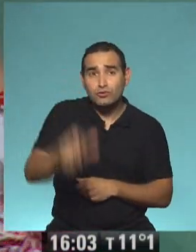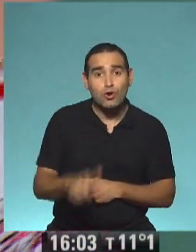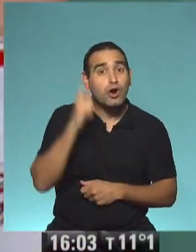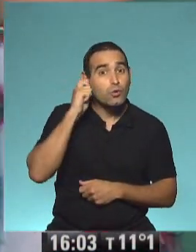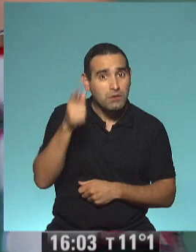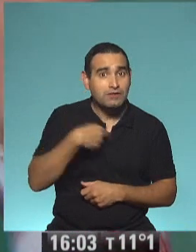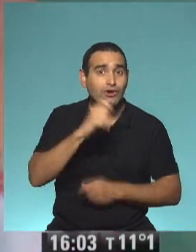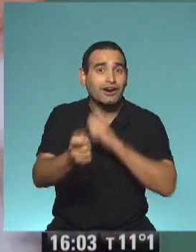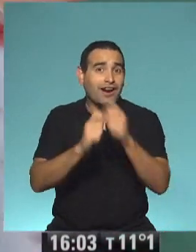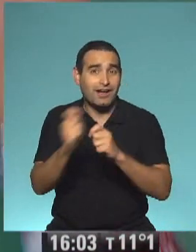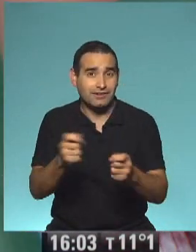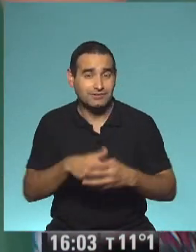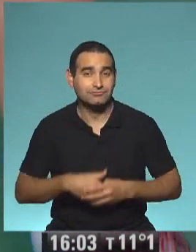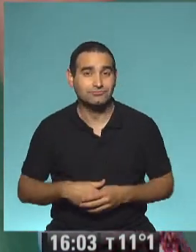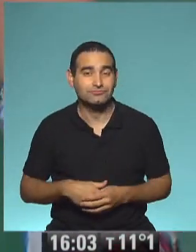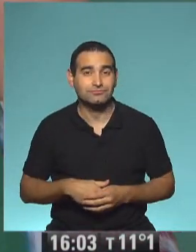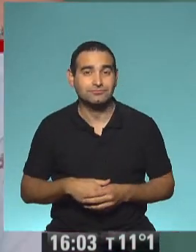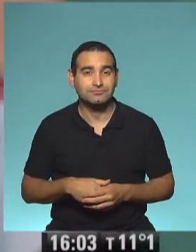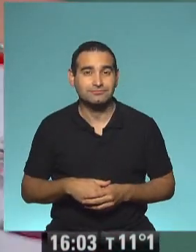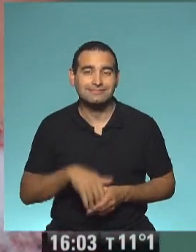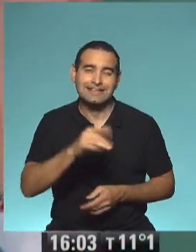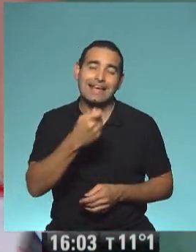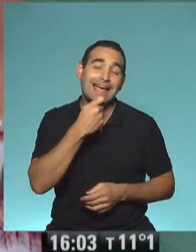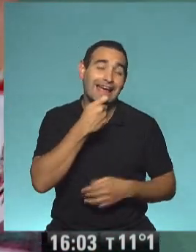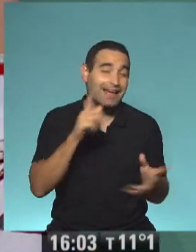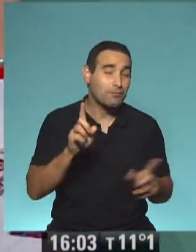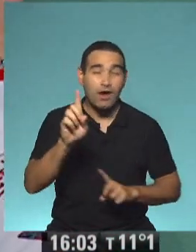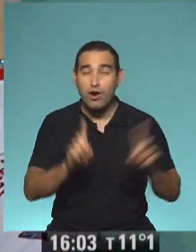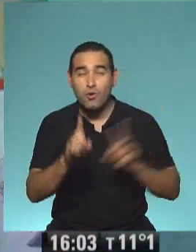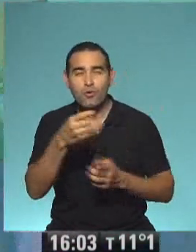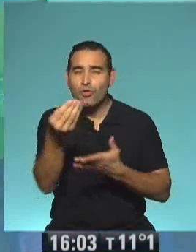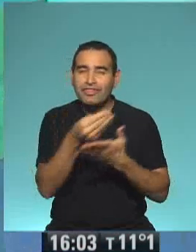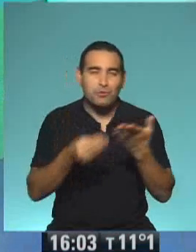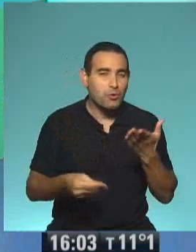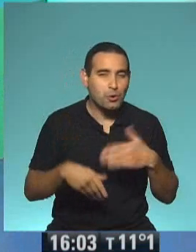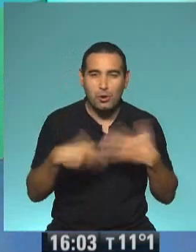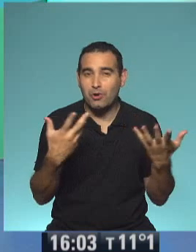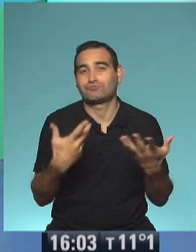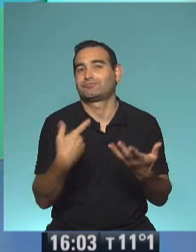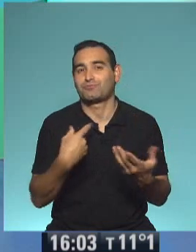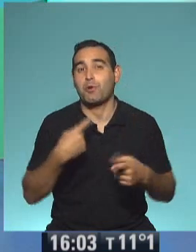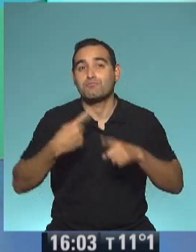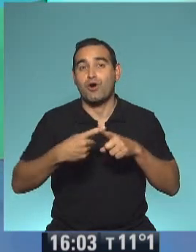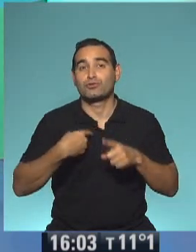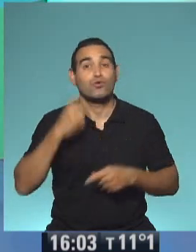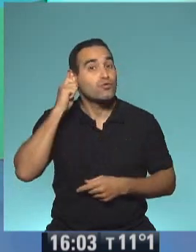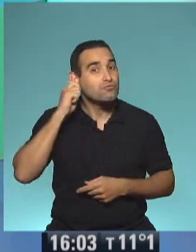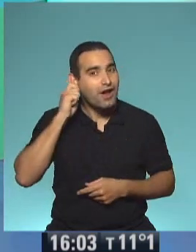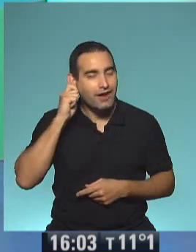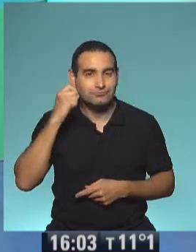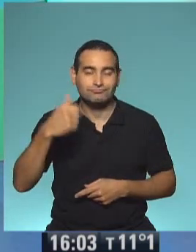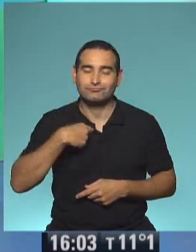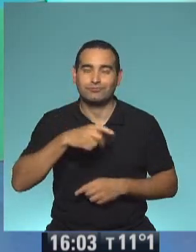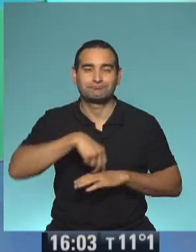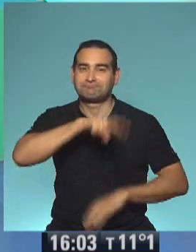años front. ¡Ay, yo te digo! Me llega a mandar a alguien un dibujo para celebrar mi cumpleaños y yo me